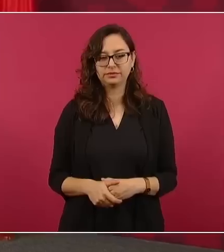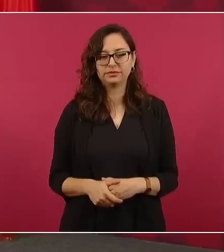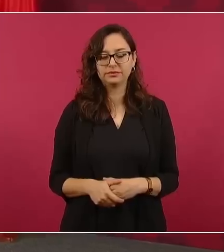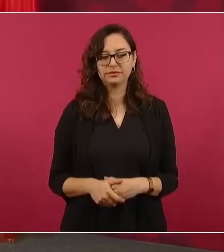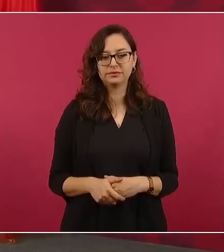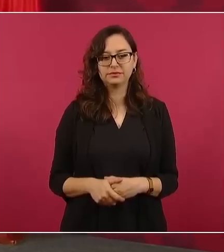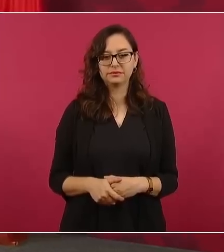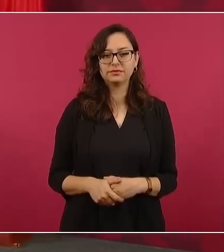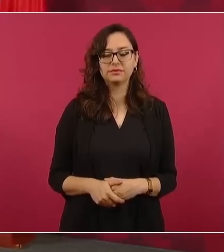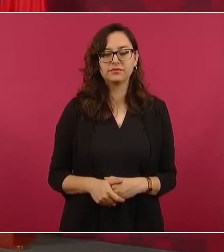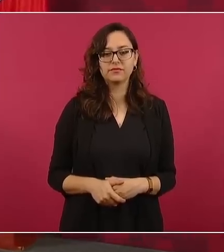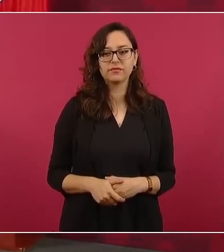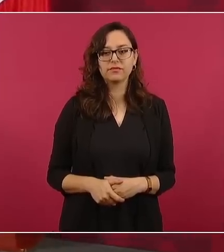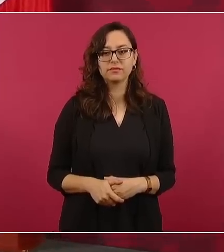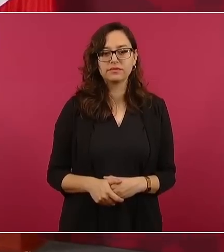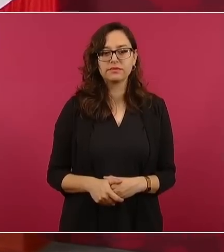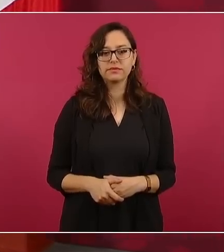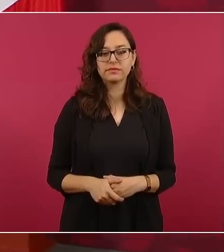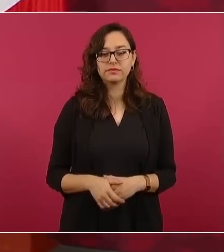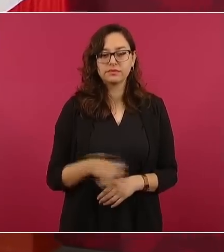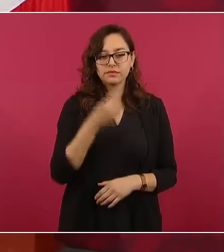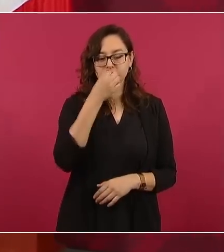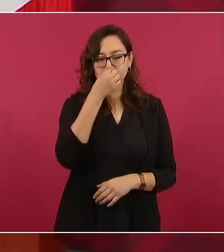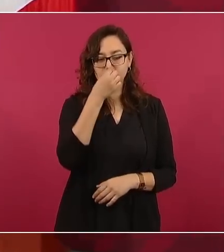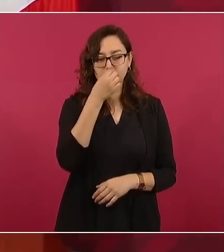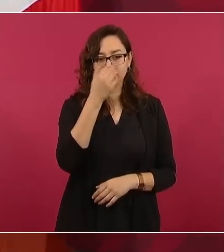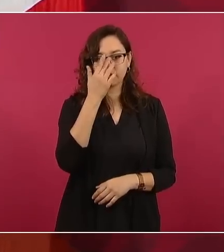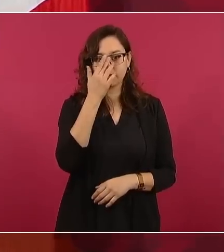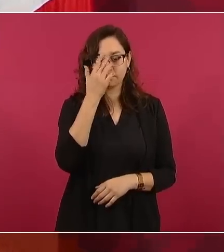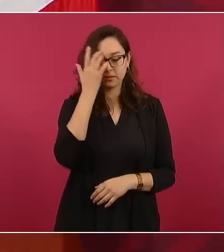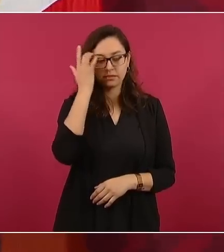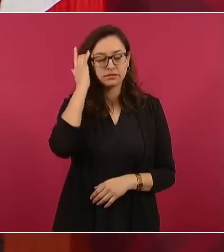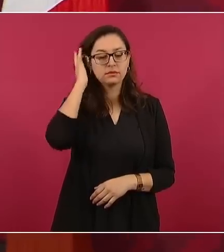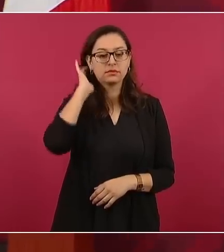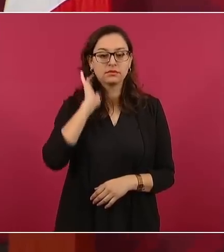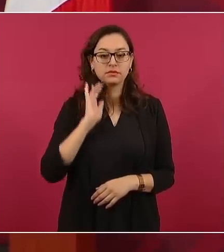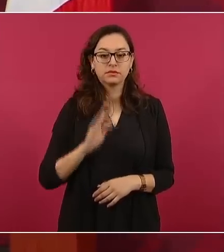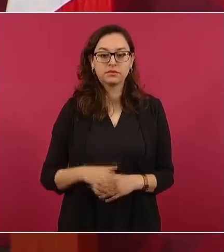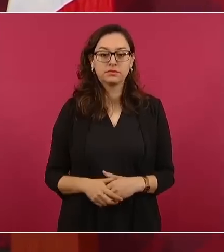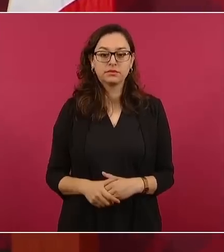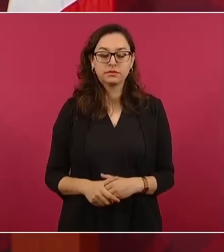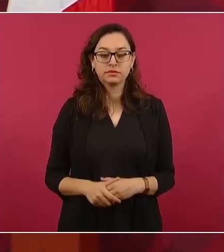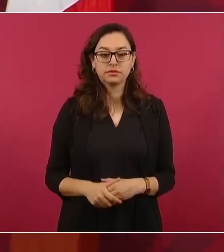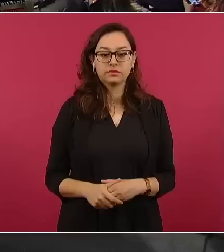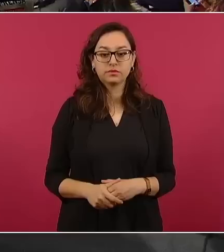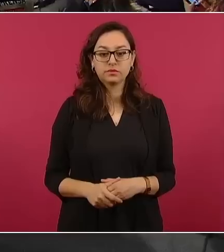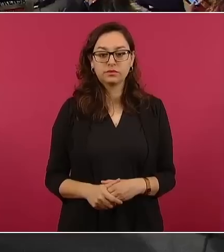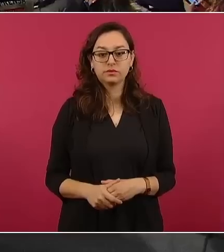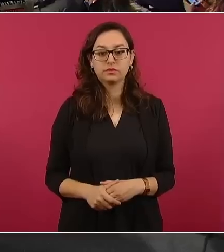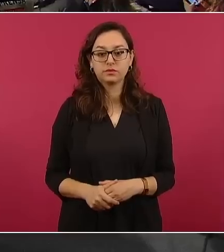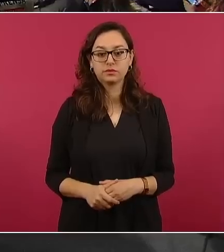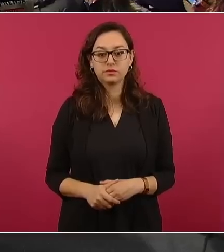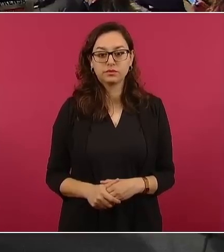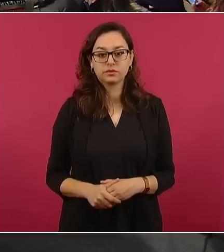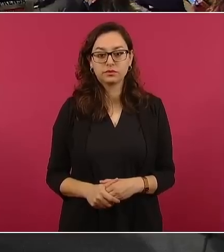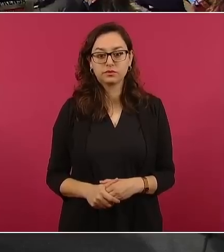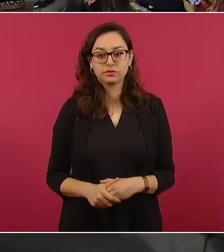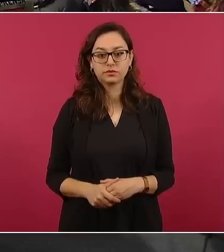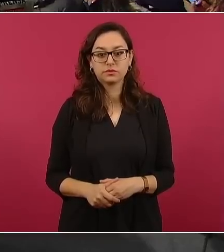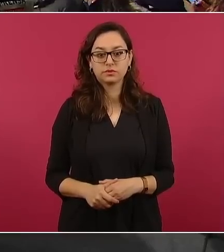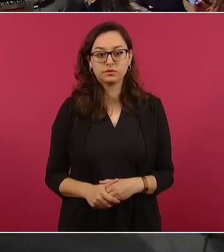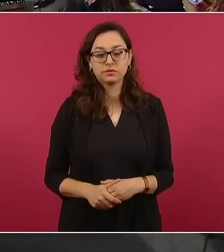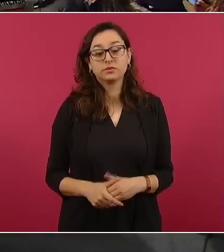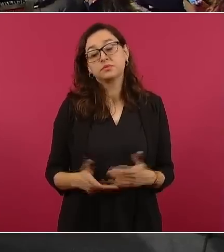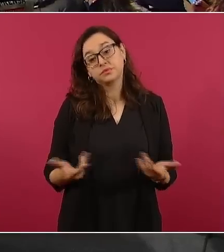Y existe por el lado de la legalidad de los procesos